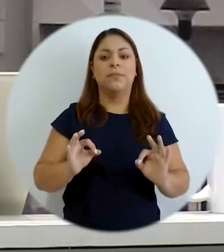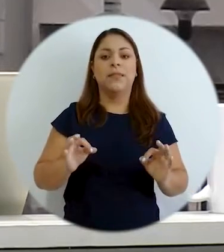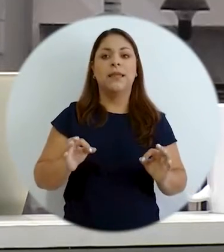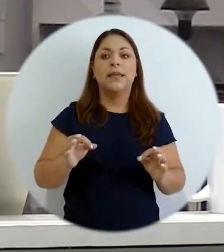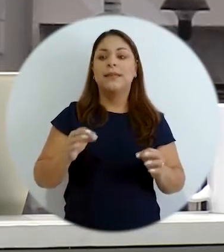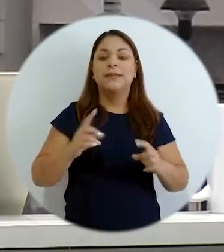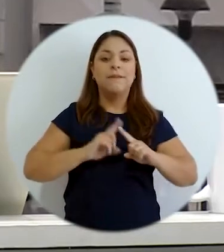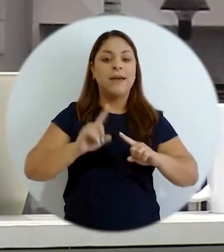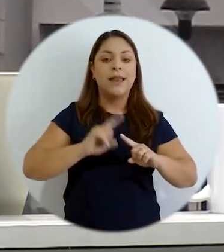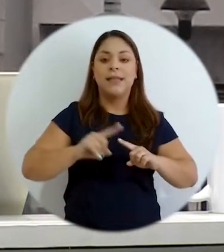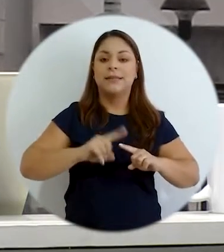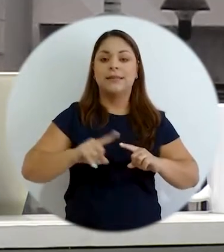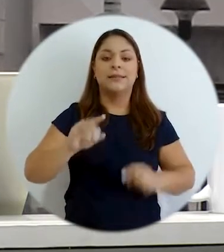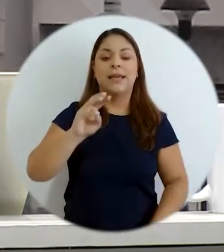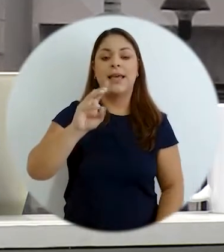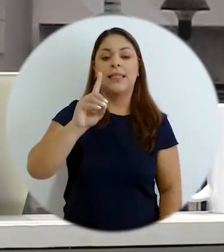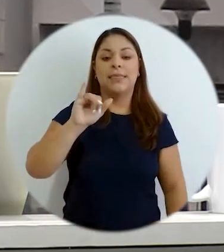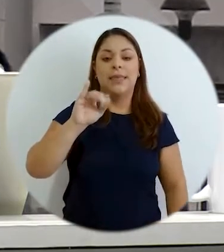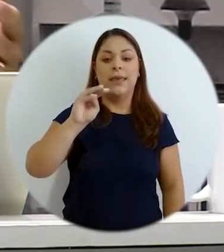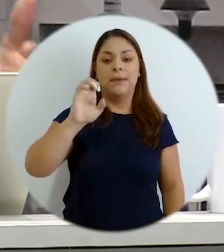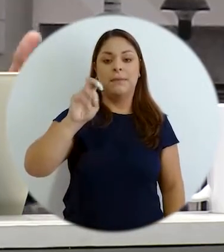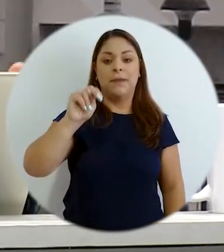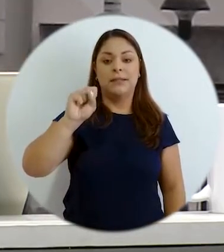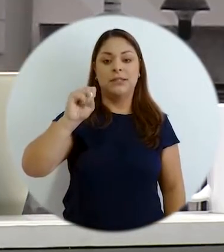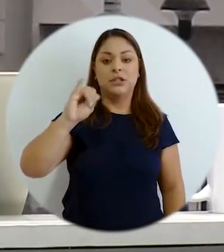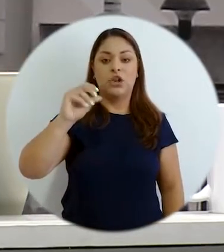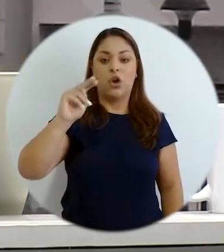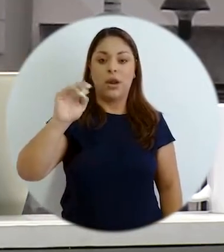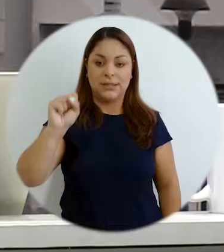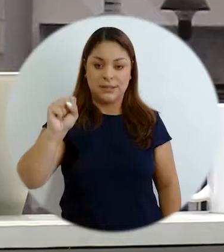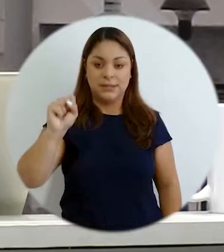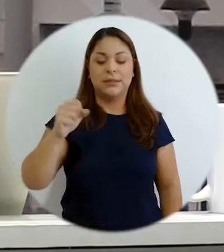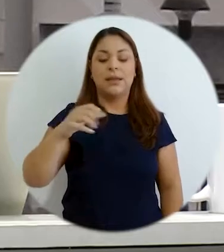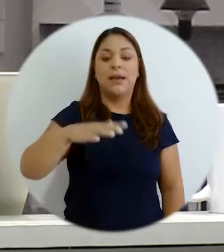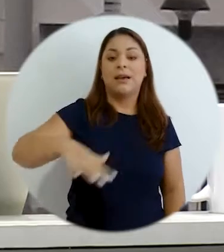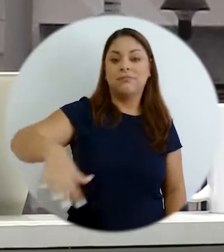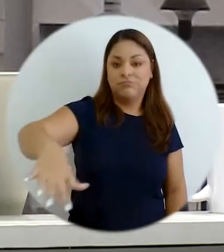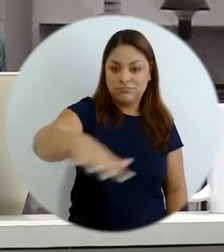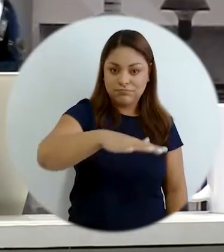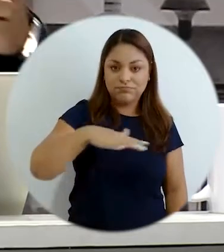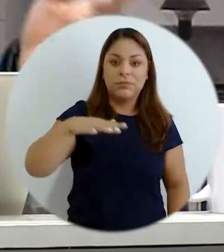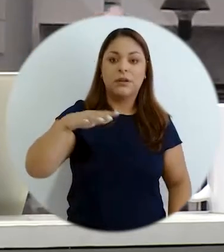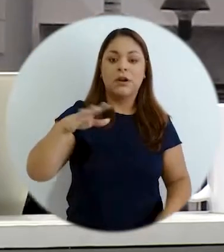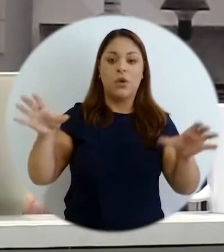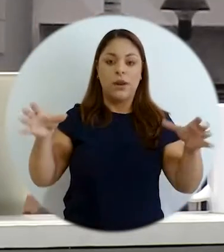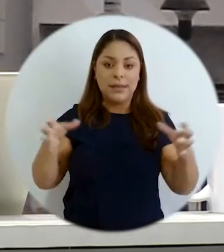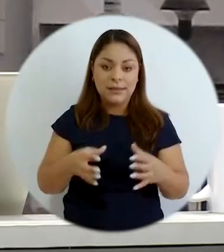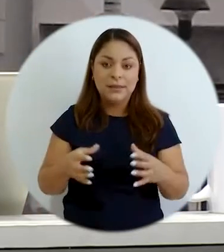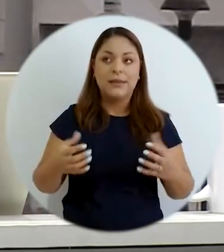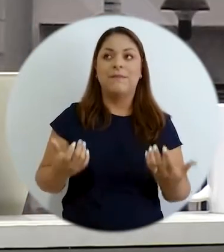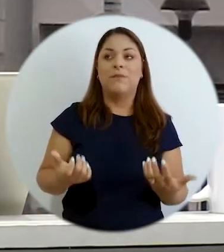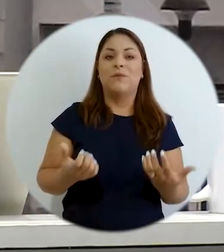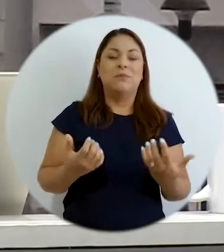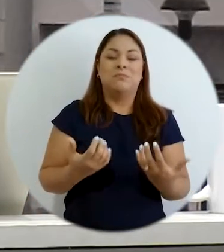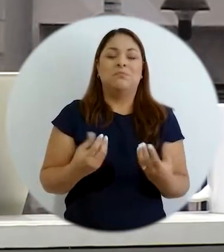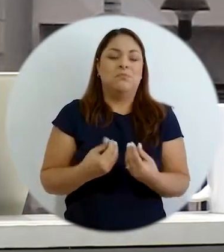dimensiones las demográficas las de las capacidades que tienen del sistema de emprendimiento del sistema colectivo nacional es decir